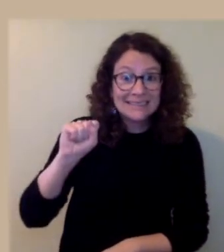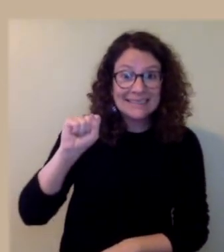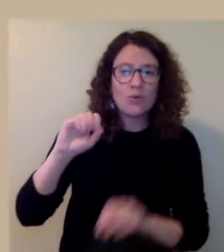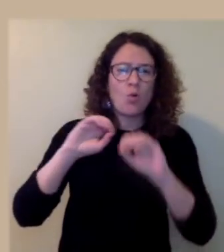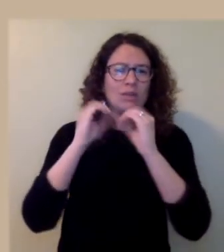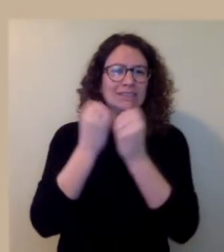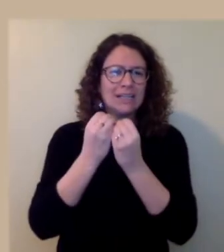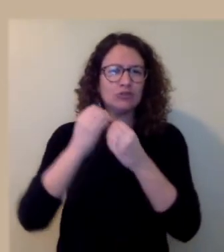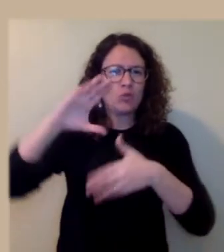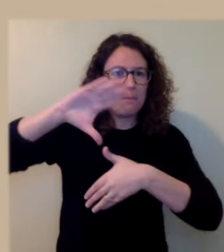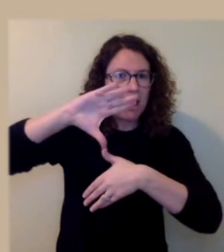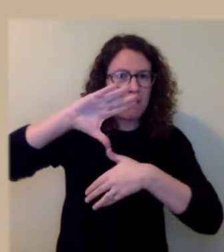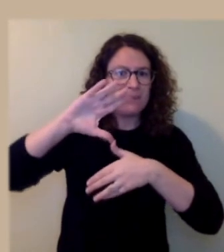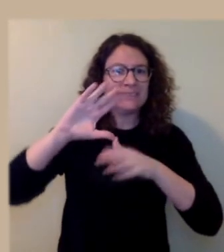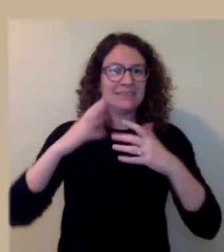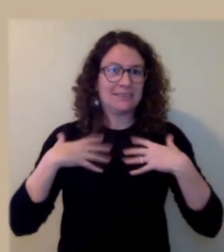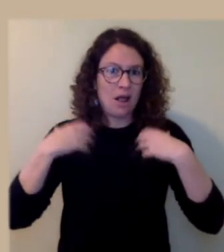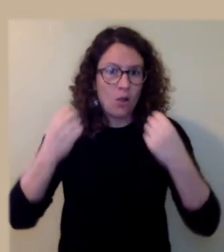local o estatal.